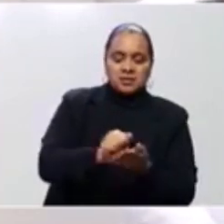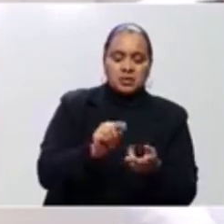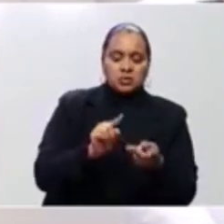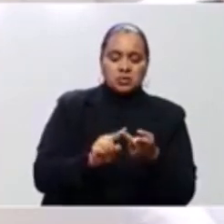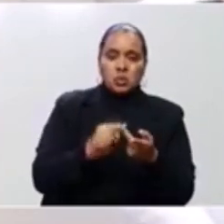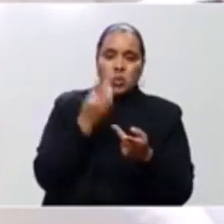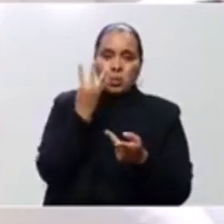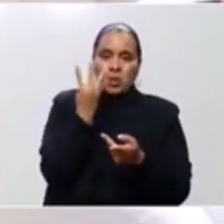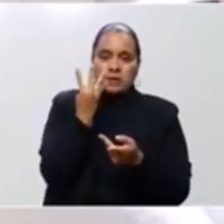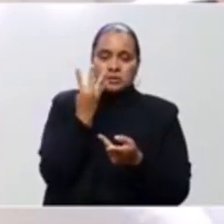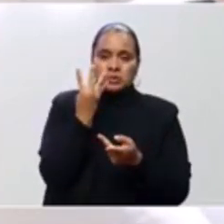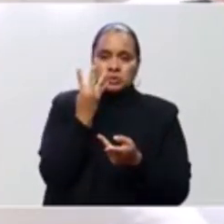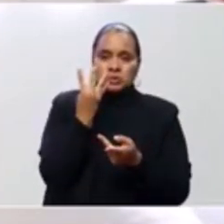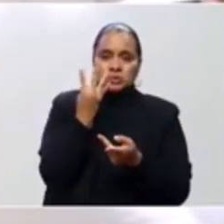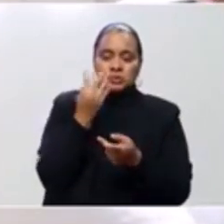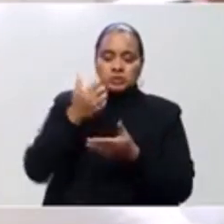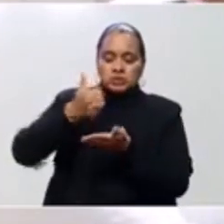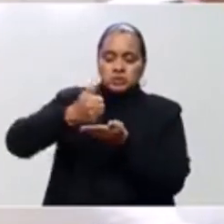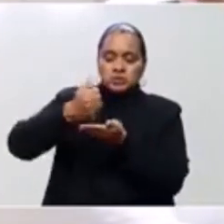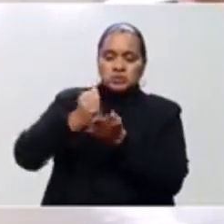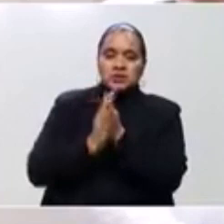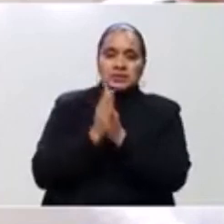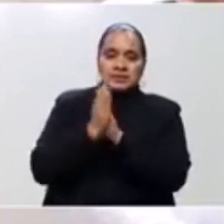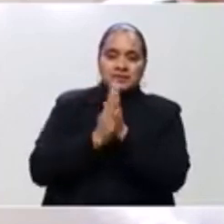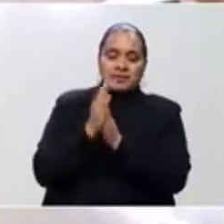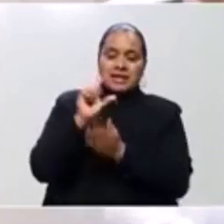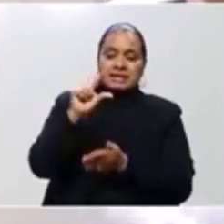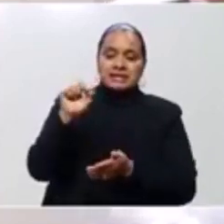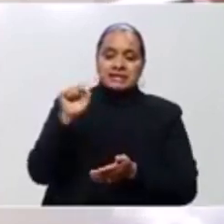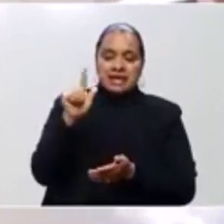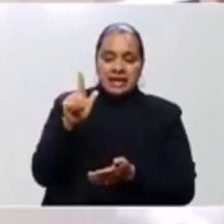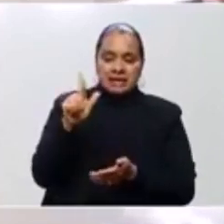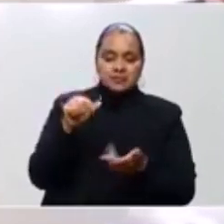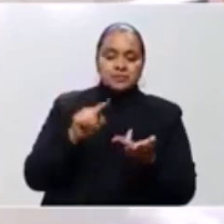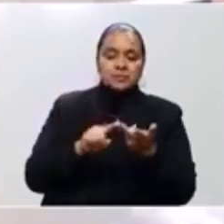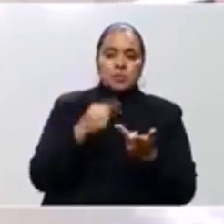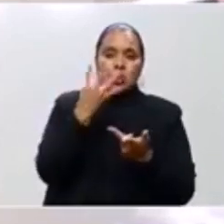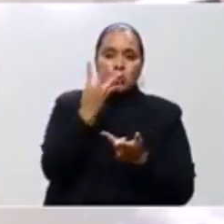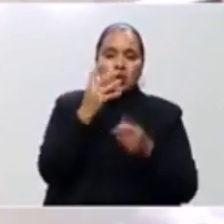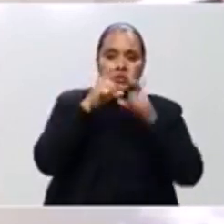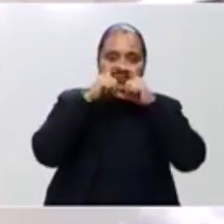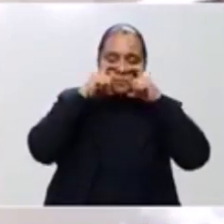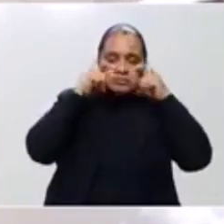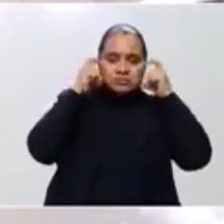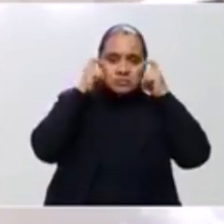cuatro unidades de gel antibacterial y cuatro mascarillas por familia.